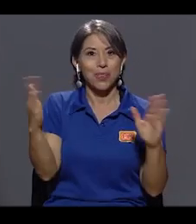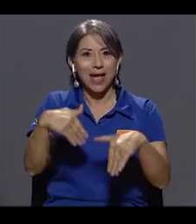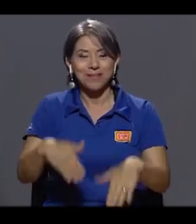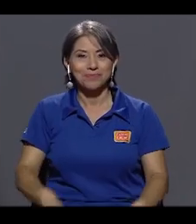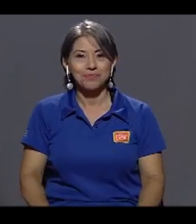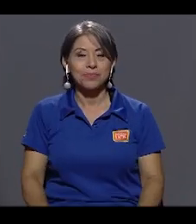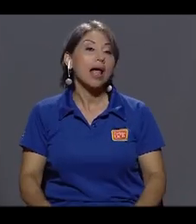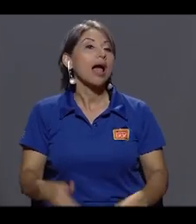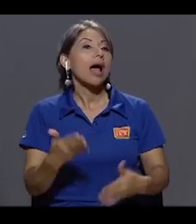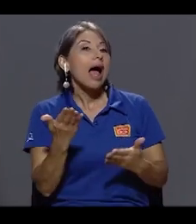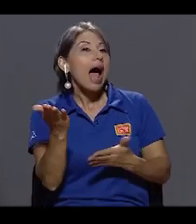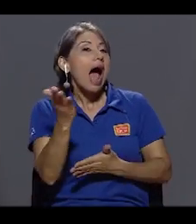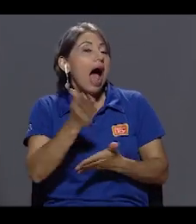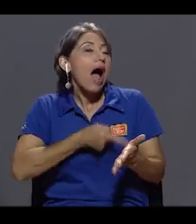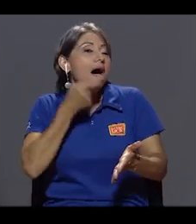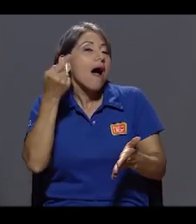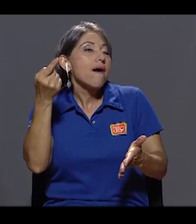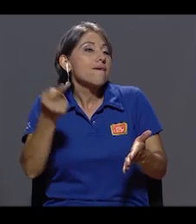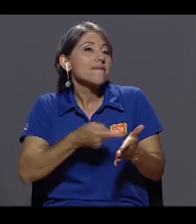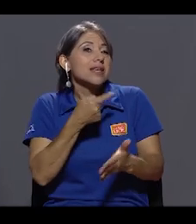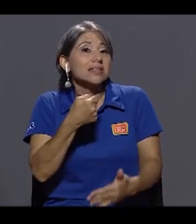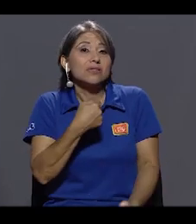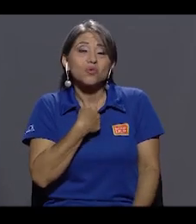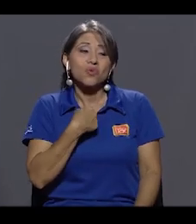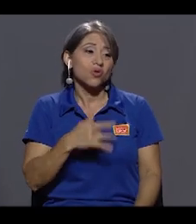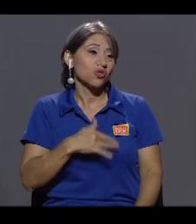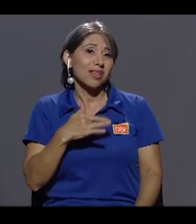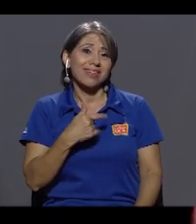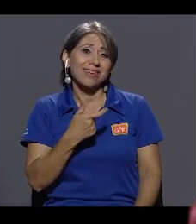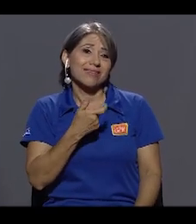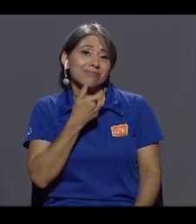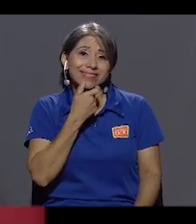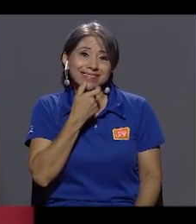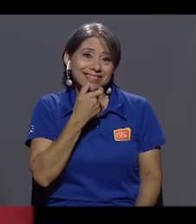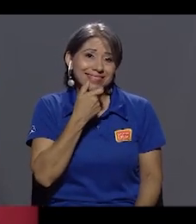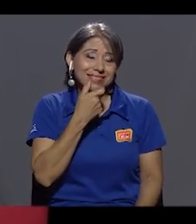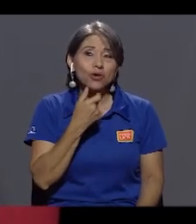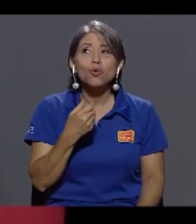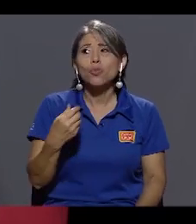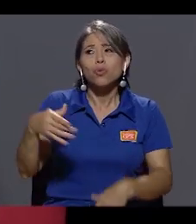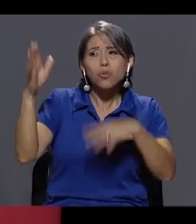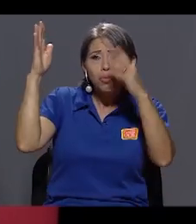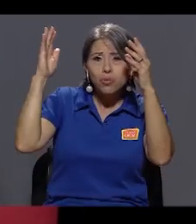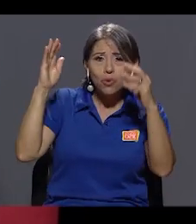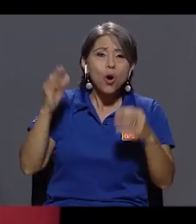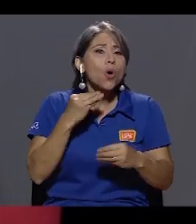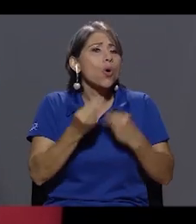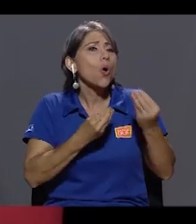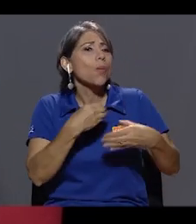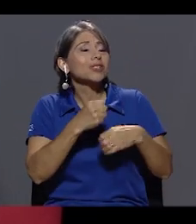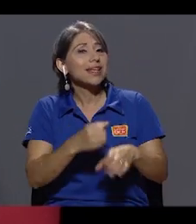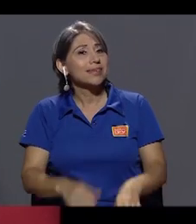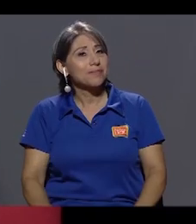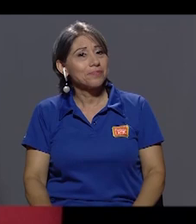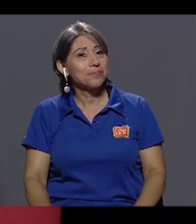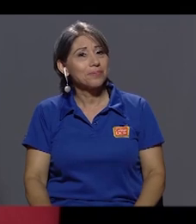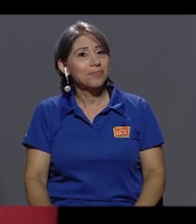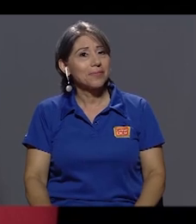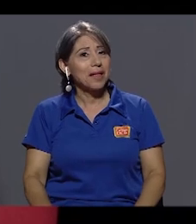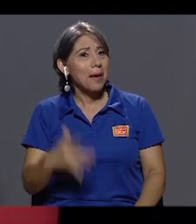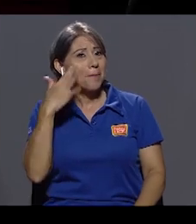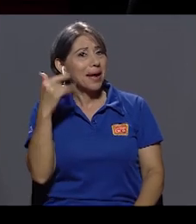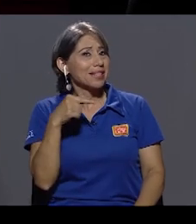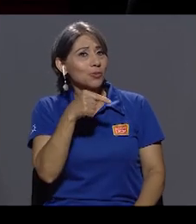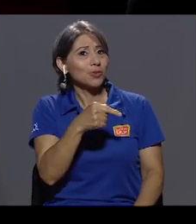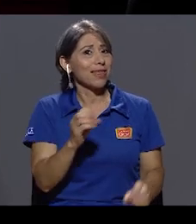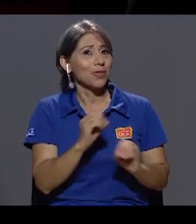Norval, hay días en los que uno no está para reír. Uf, montones. ¿Cómo se hace? Es que pareciera que